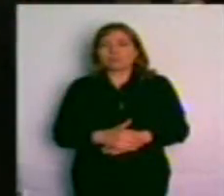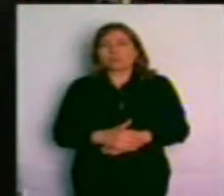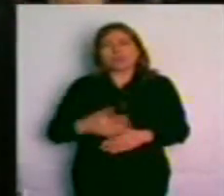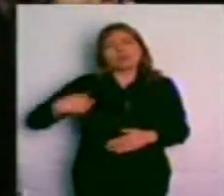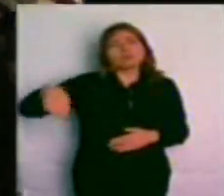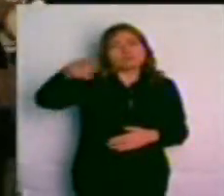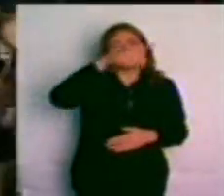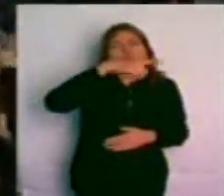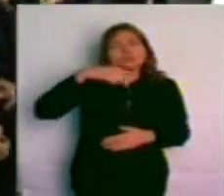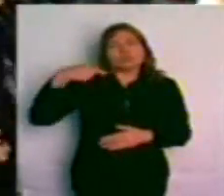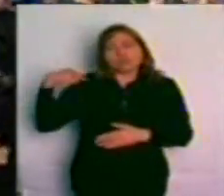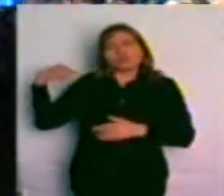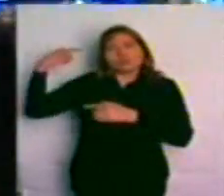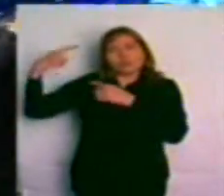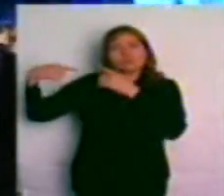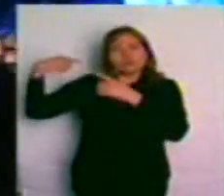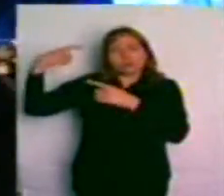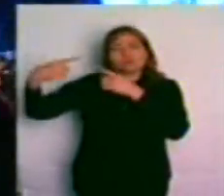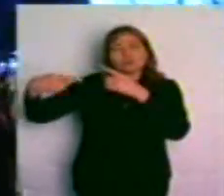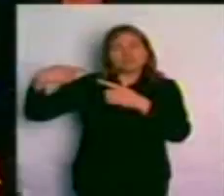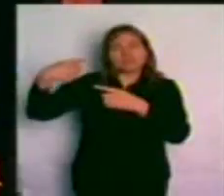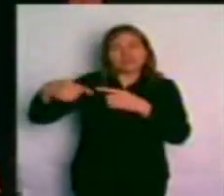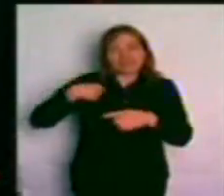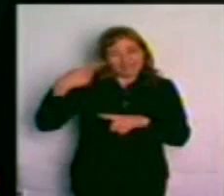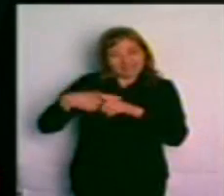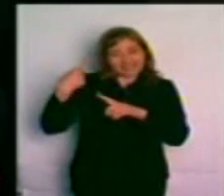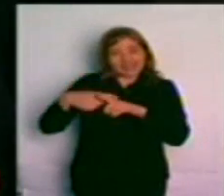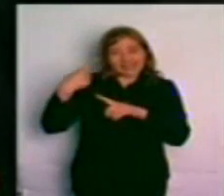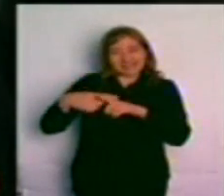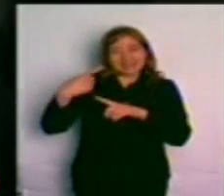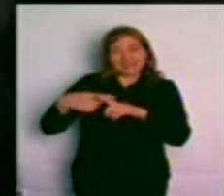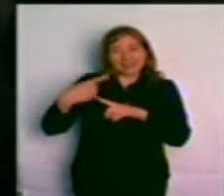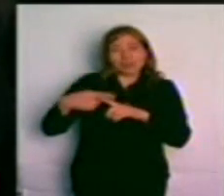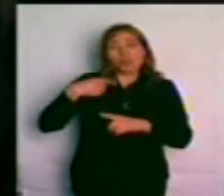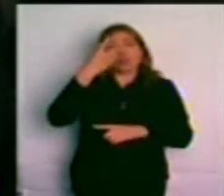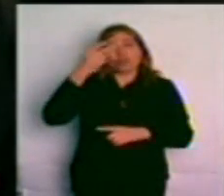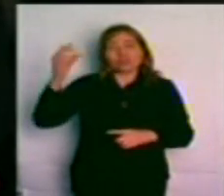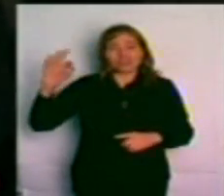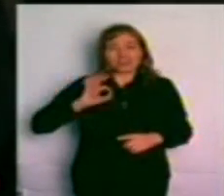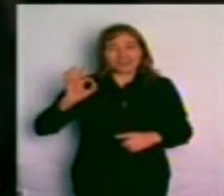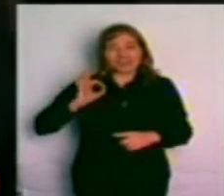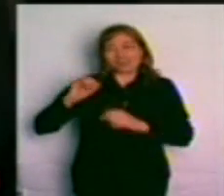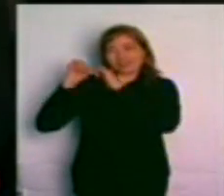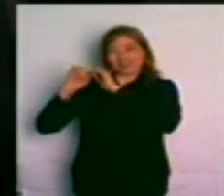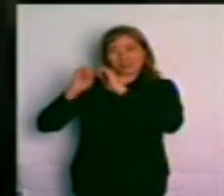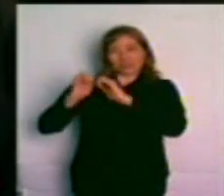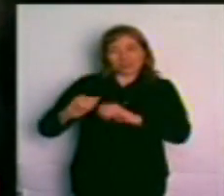Recorrimos durante esos festejos los 200 años de historia